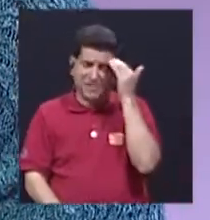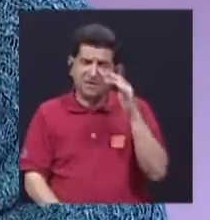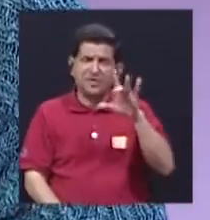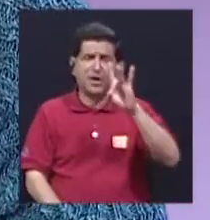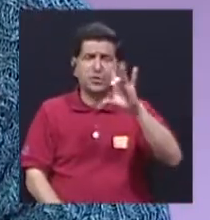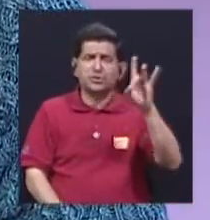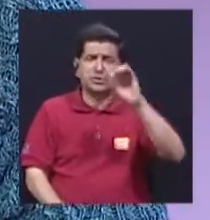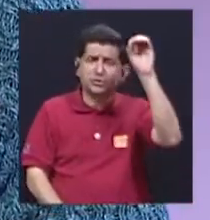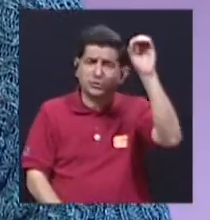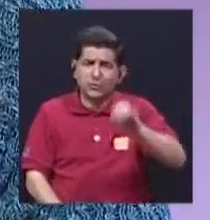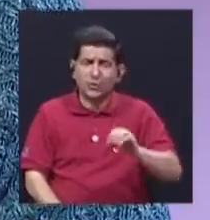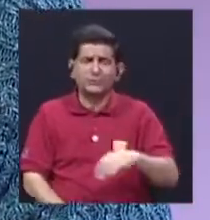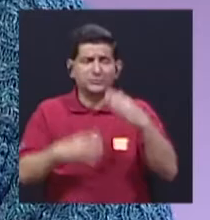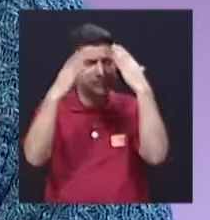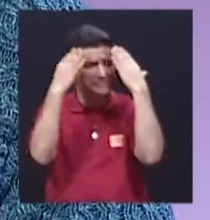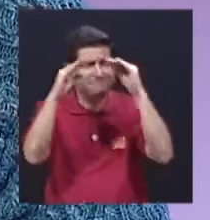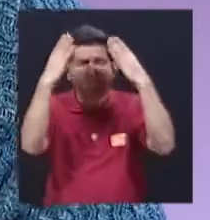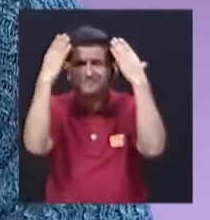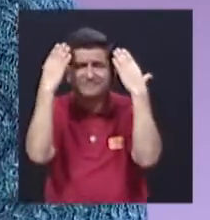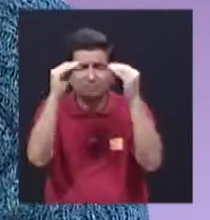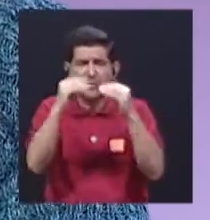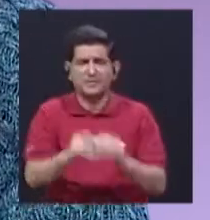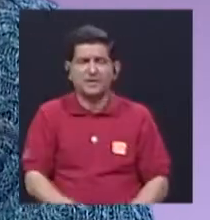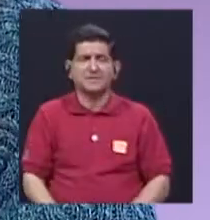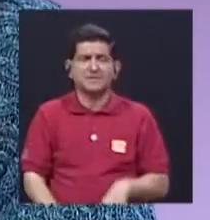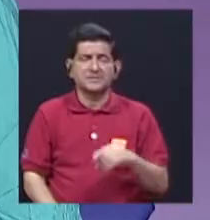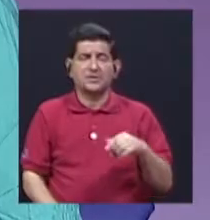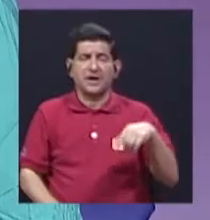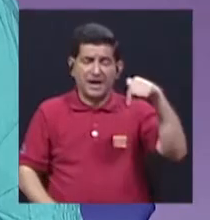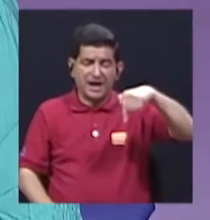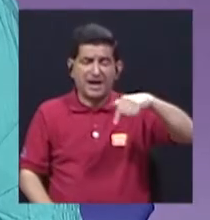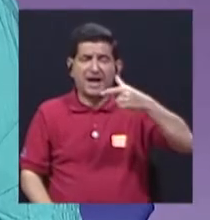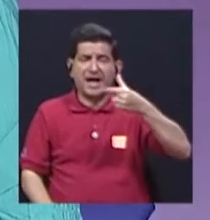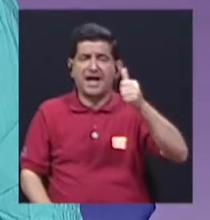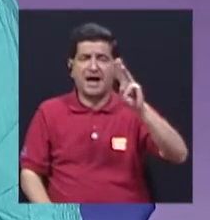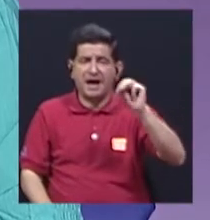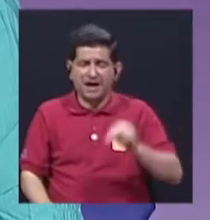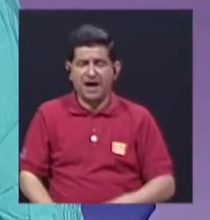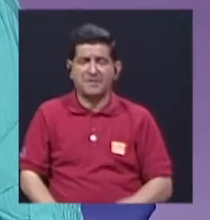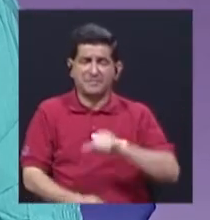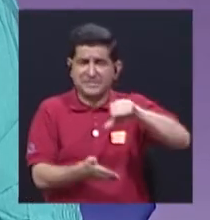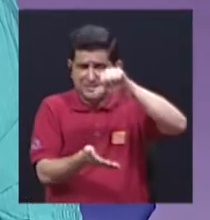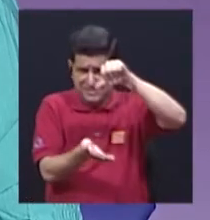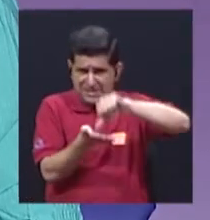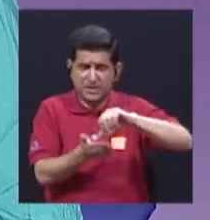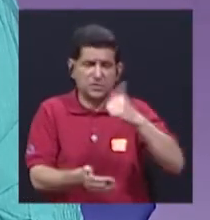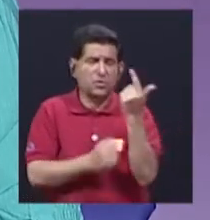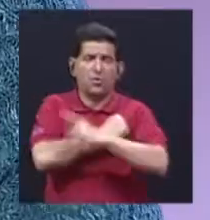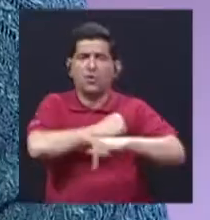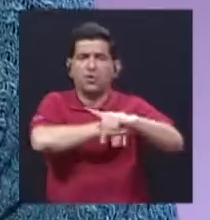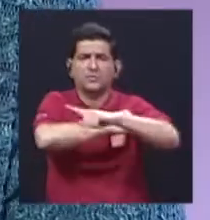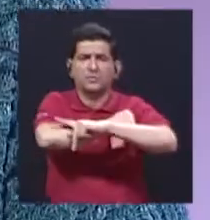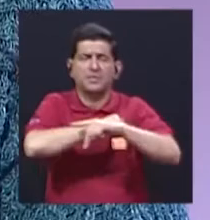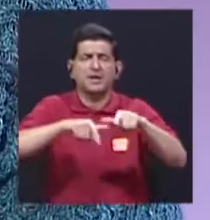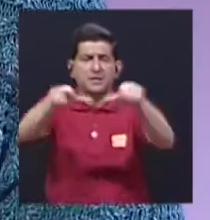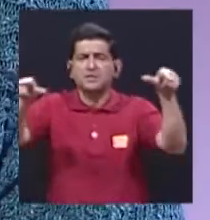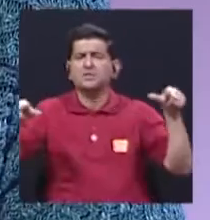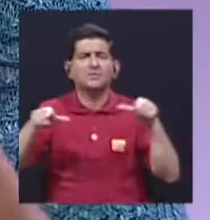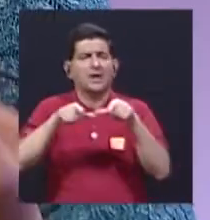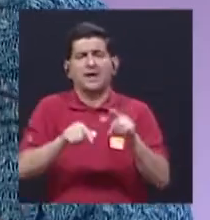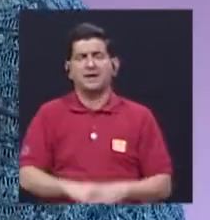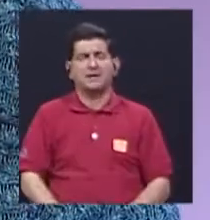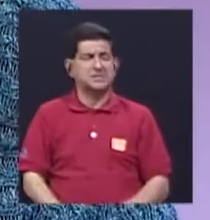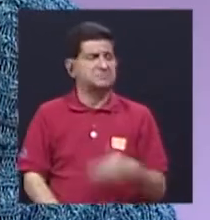88% de la información sale del gran área metropolitana, ¿verdad? Y que el resto del país prácticamente está